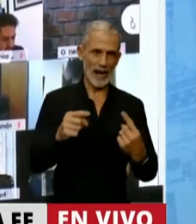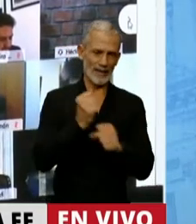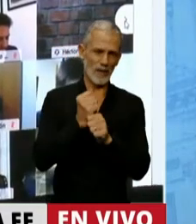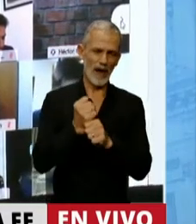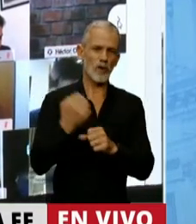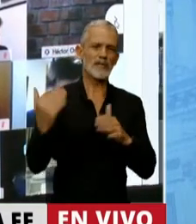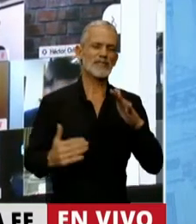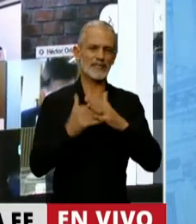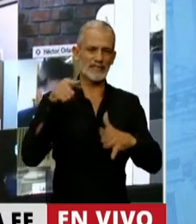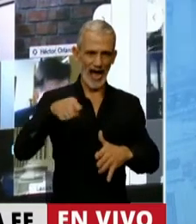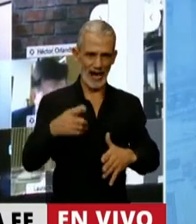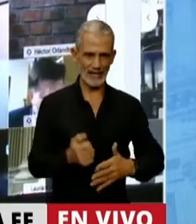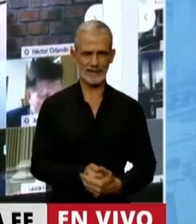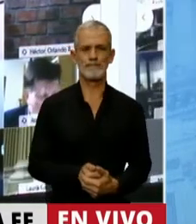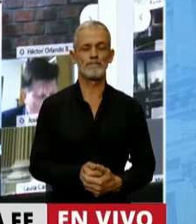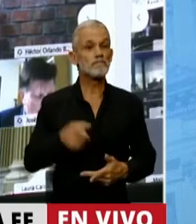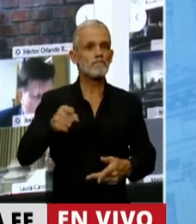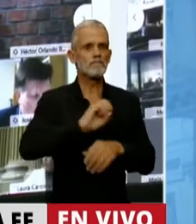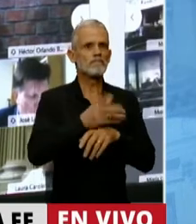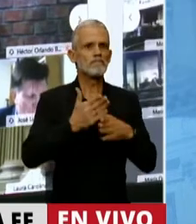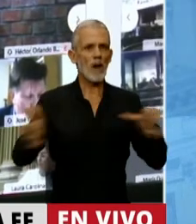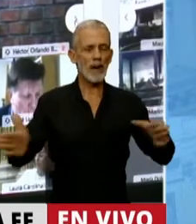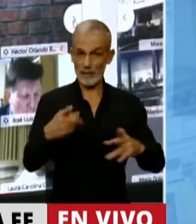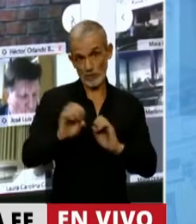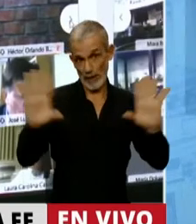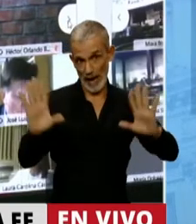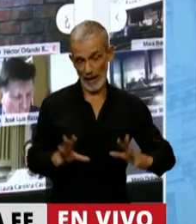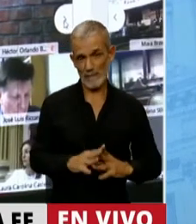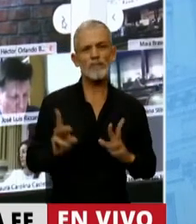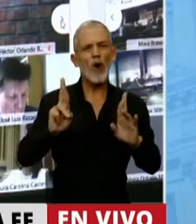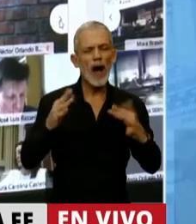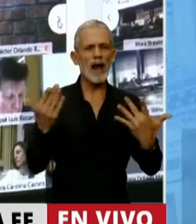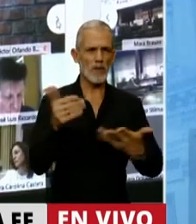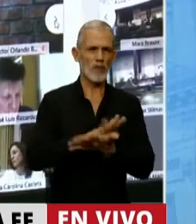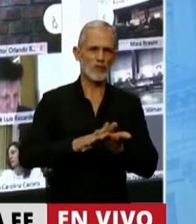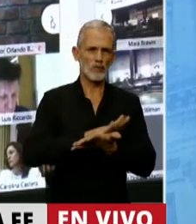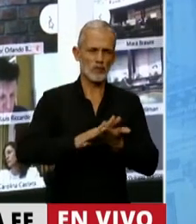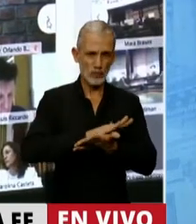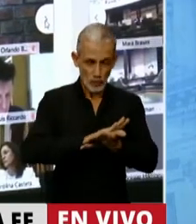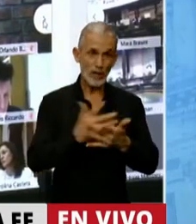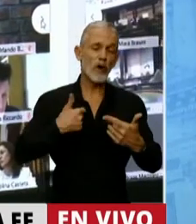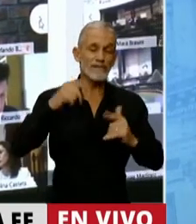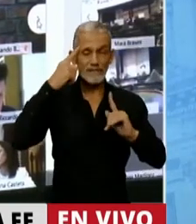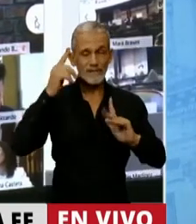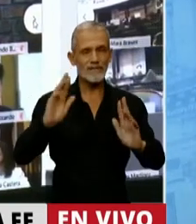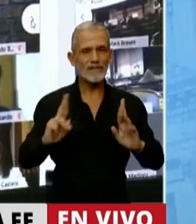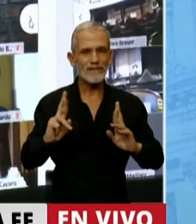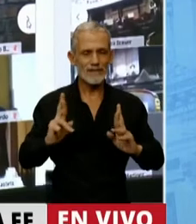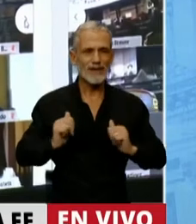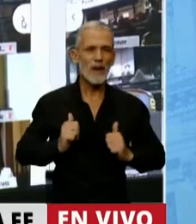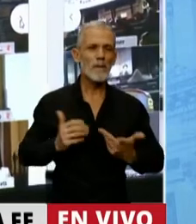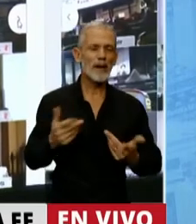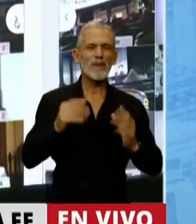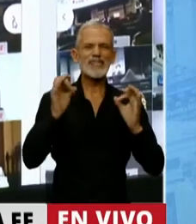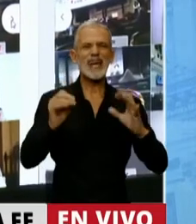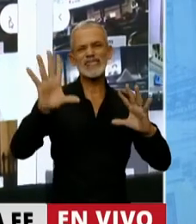esenciales en este momento de pandemia. Eso está mal y ojalá lo podamos corregir, y tengo la esperanza de mejorar, por lo